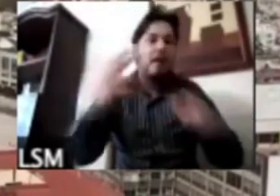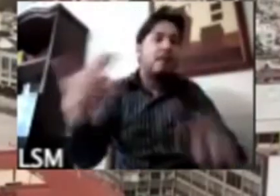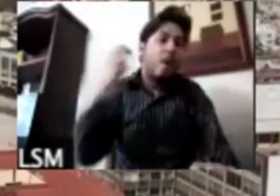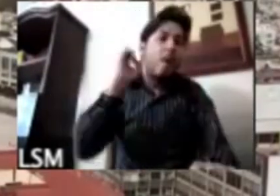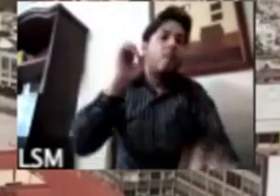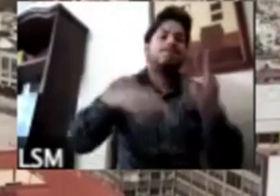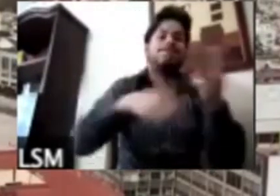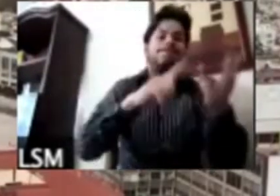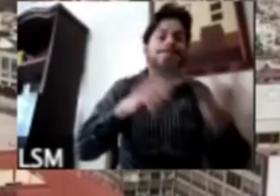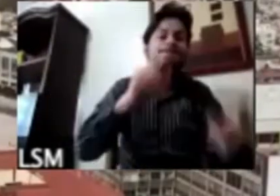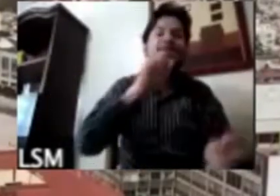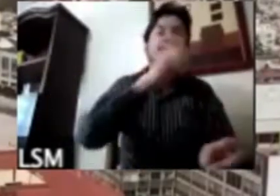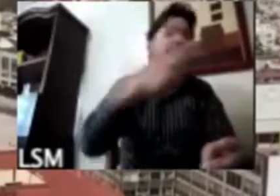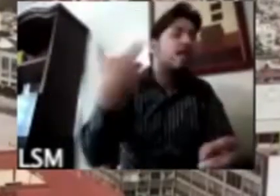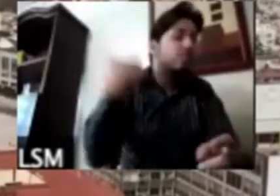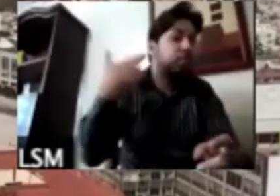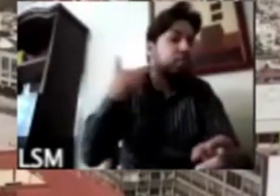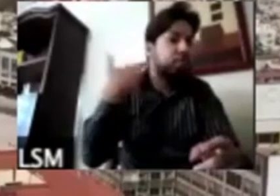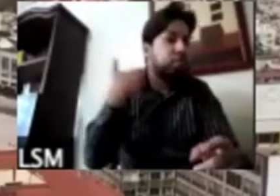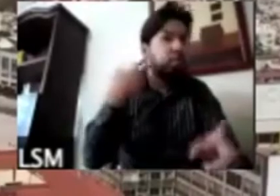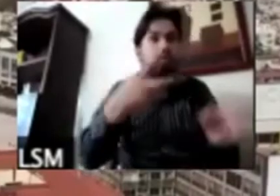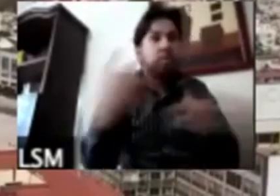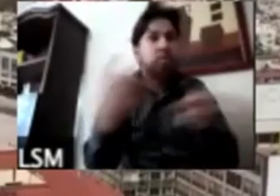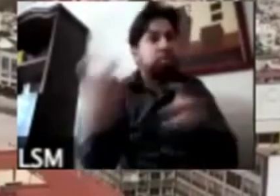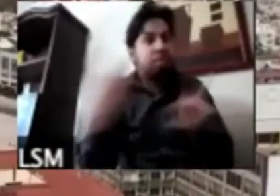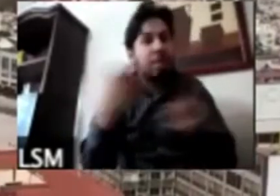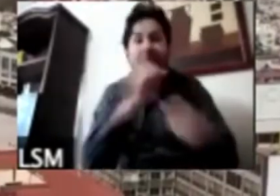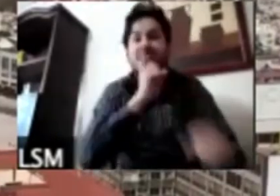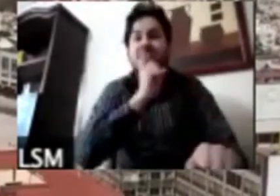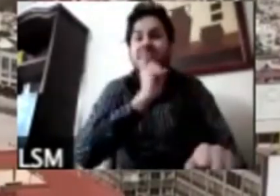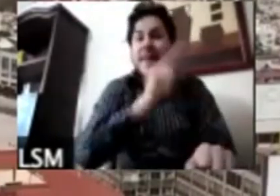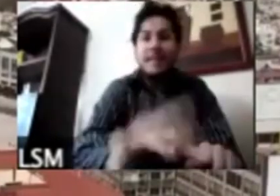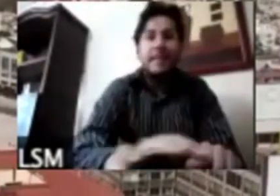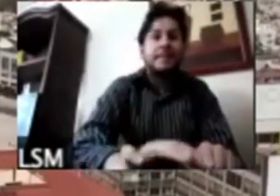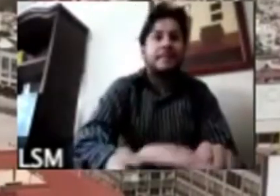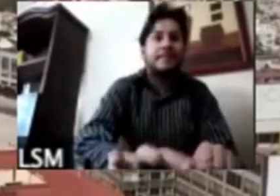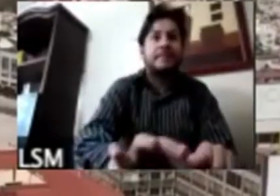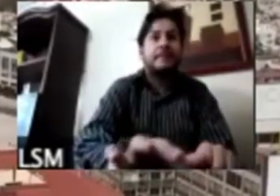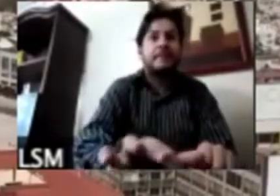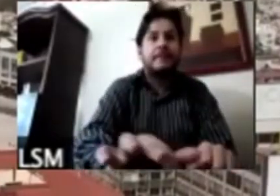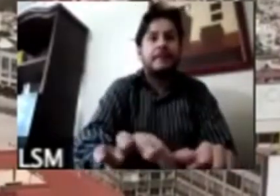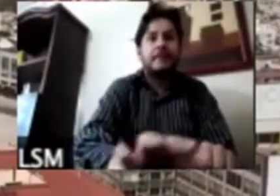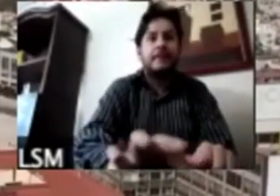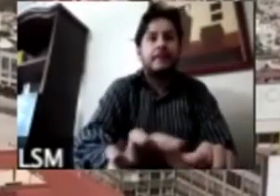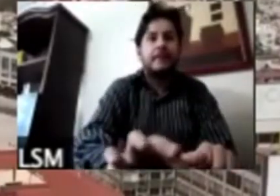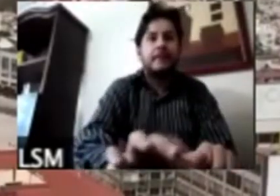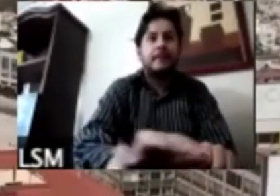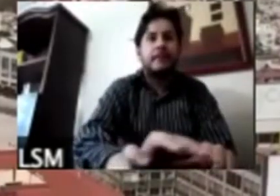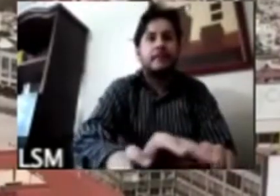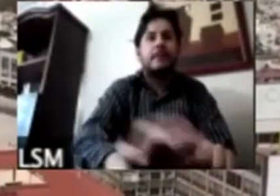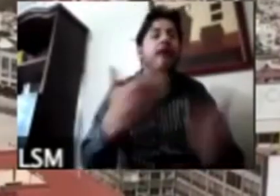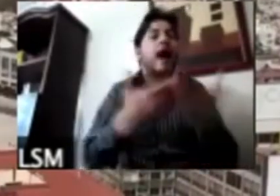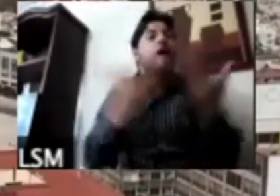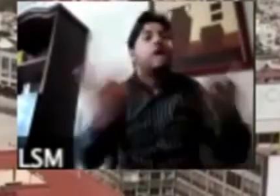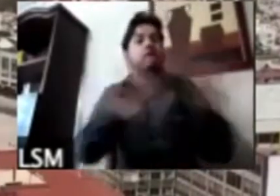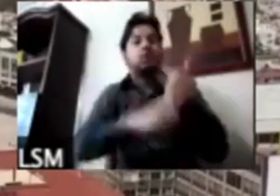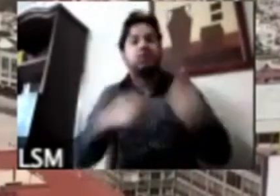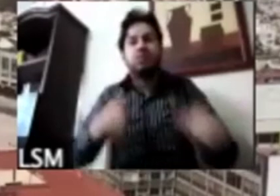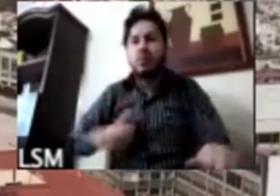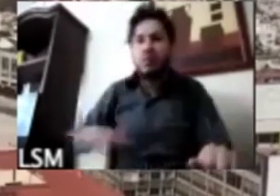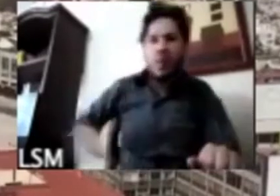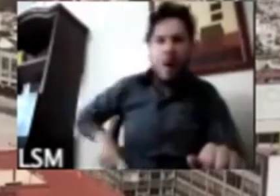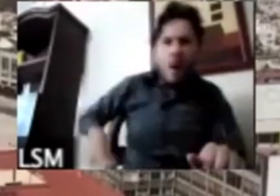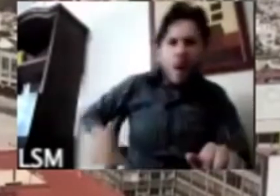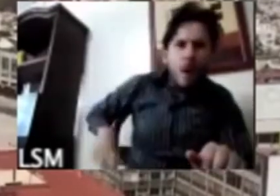yo creo que la etapa final para un gobernante no es salir bien de esta crisis de la crisis de salud